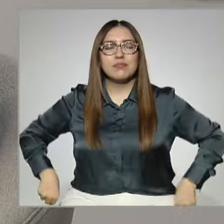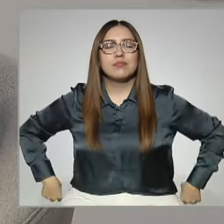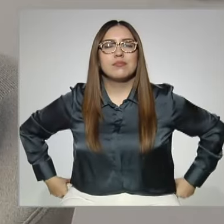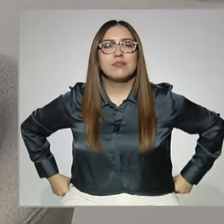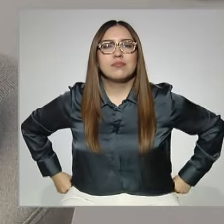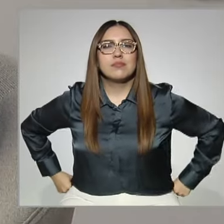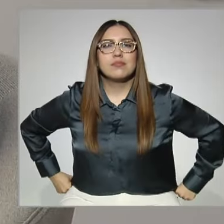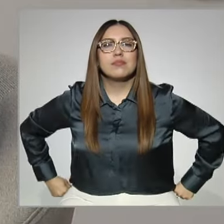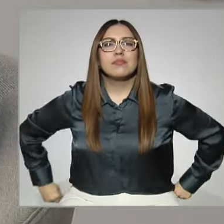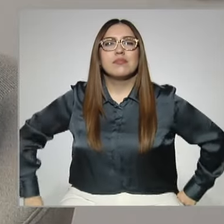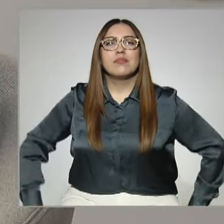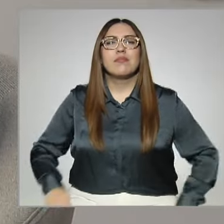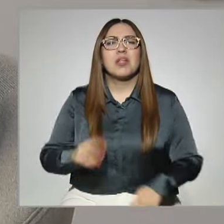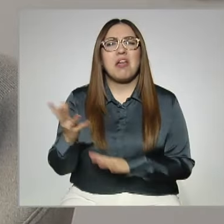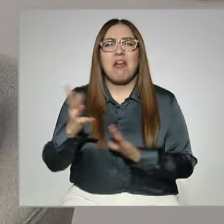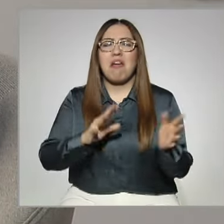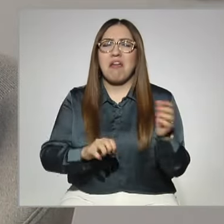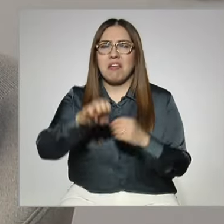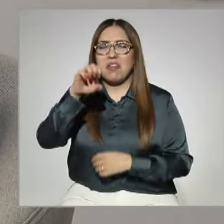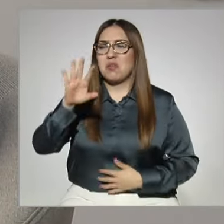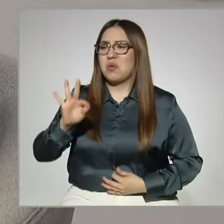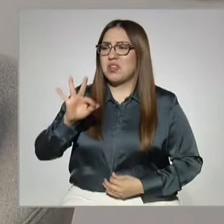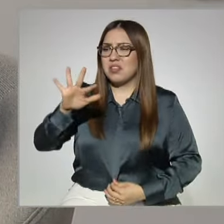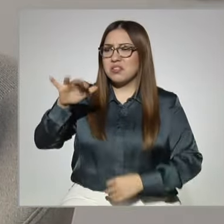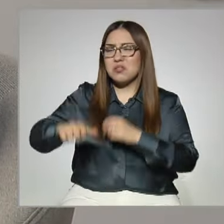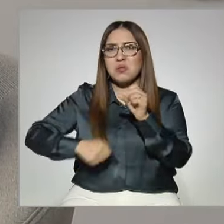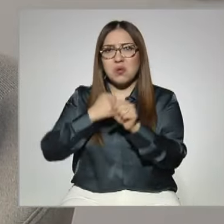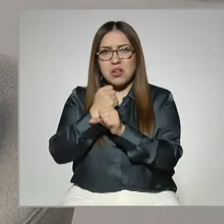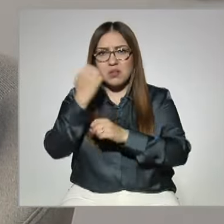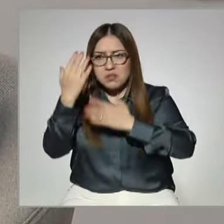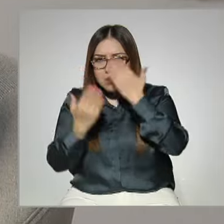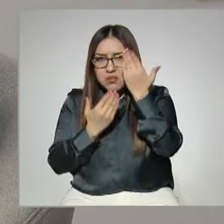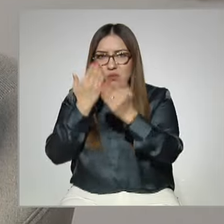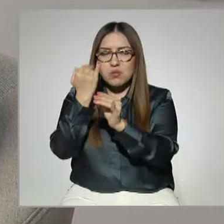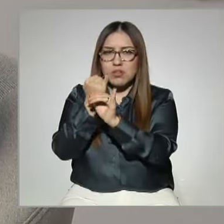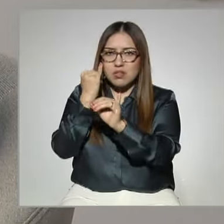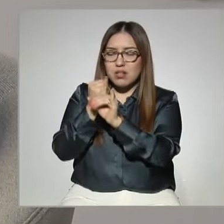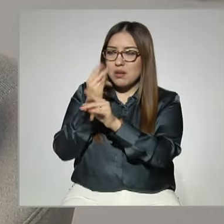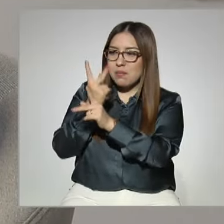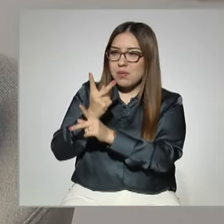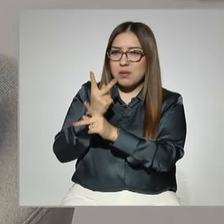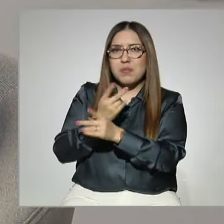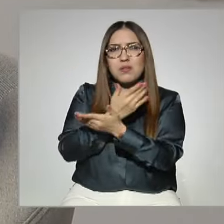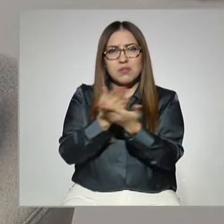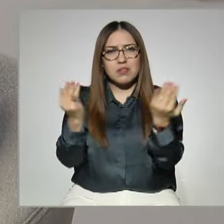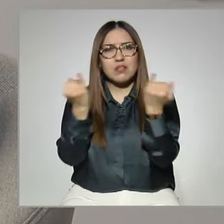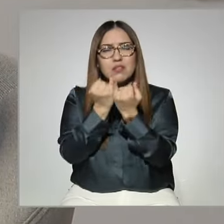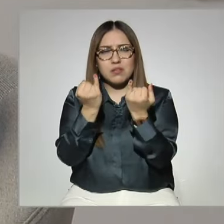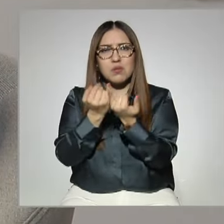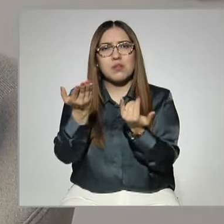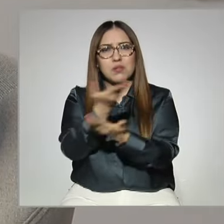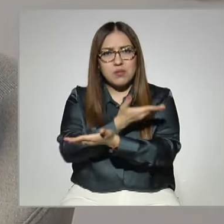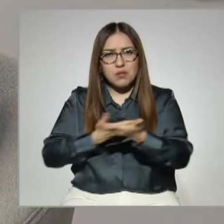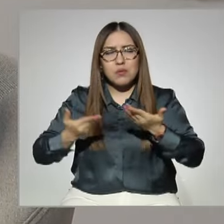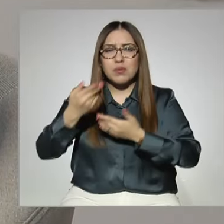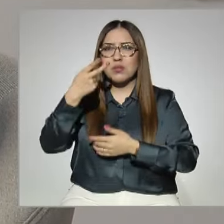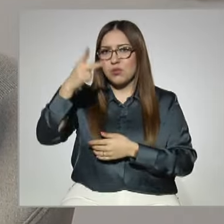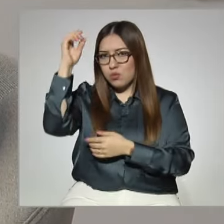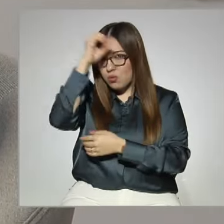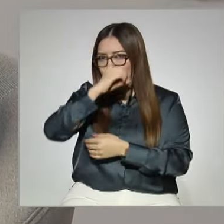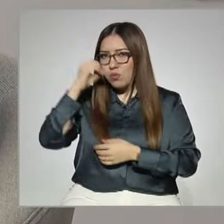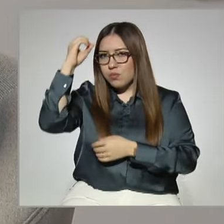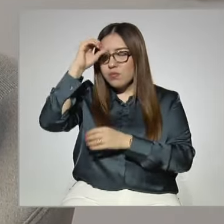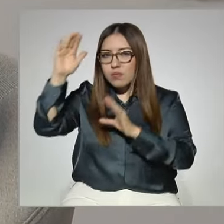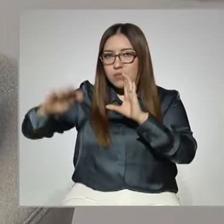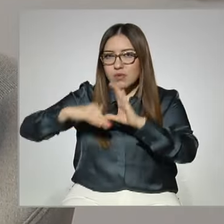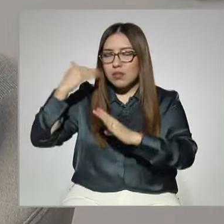y está estudiando la prepa en línea, entonces ustedes que ya nos están viendo aquí en la señal abierta, también comparten sus testimonios, sus preguntas a nuestros especialistas.